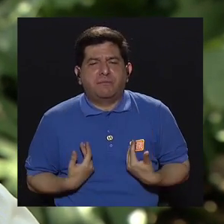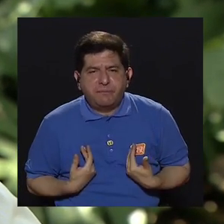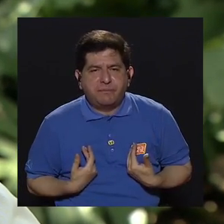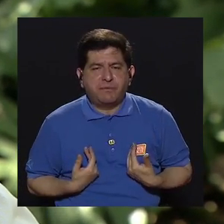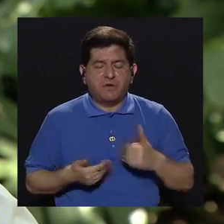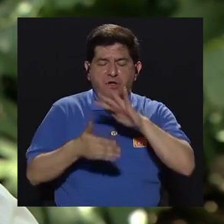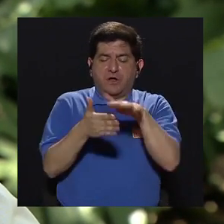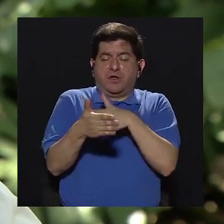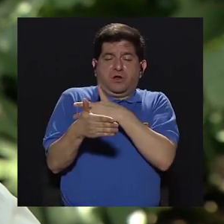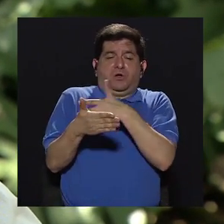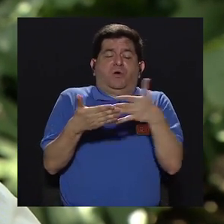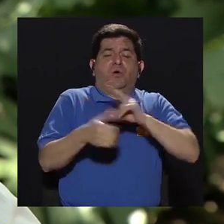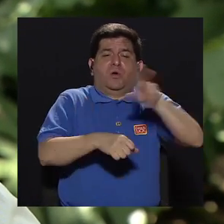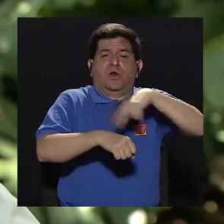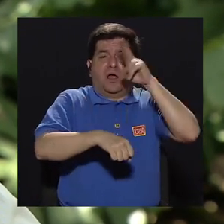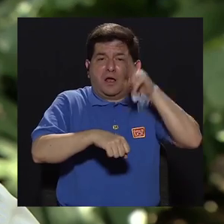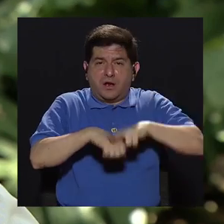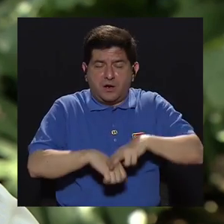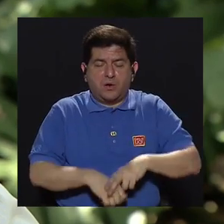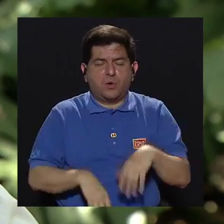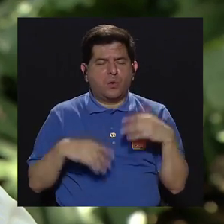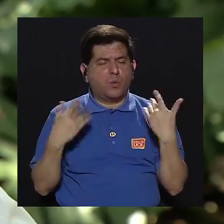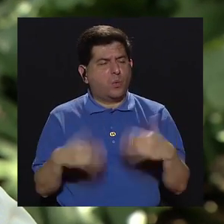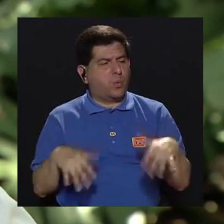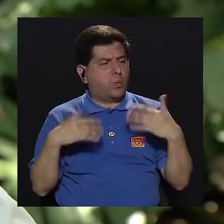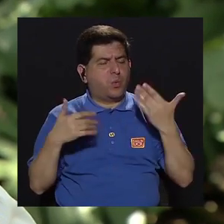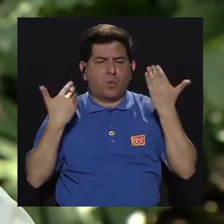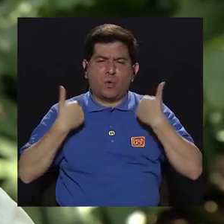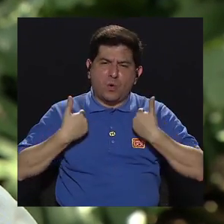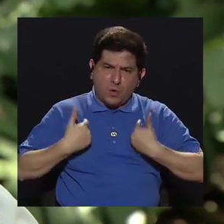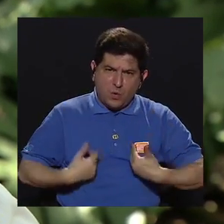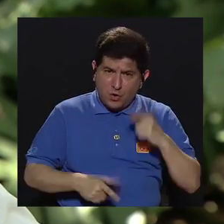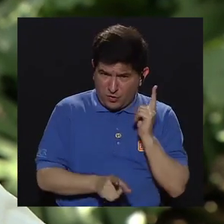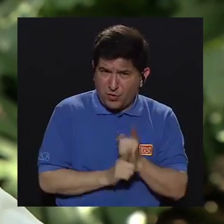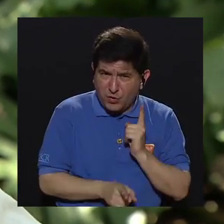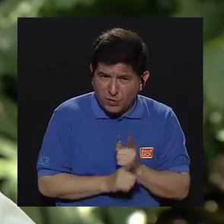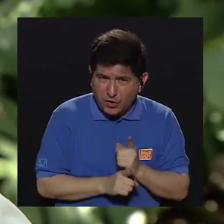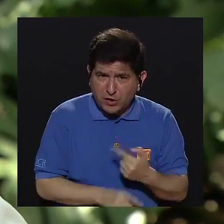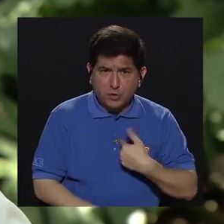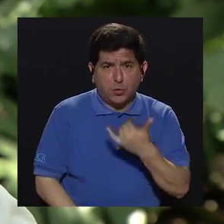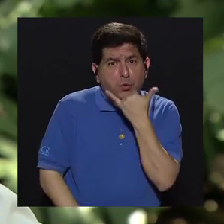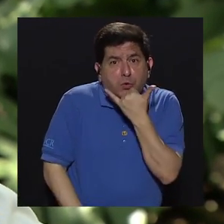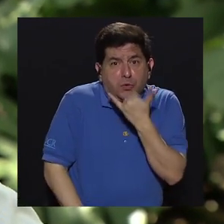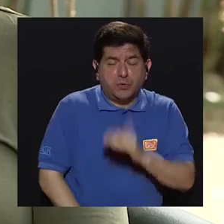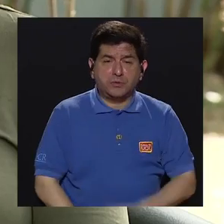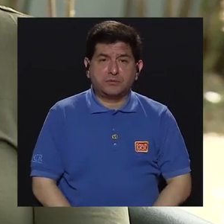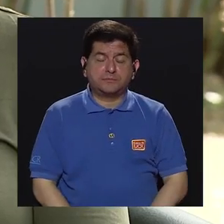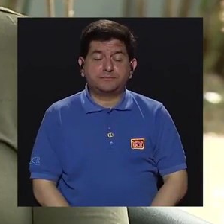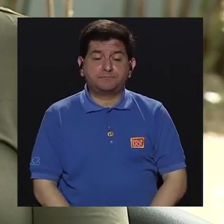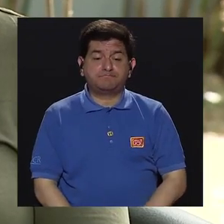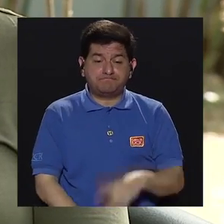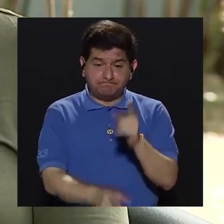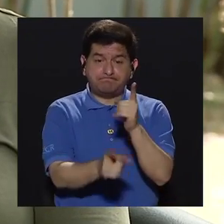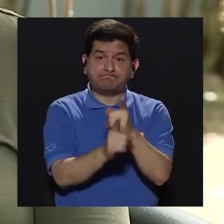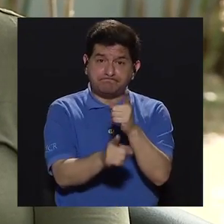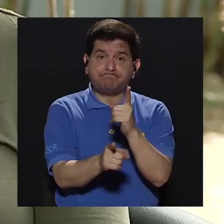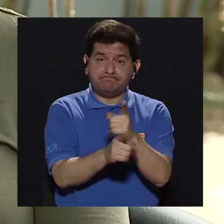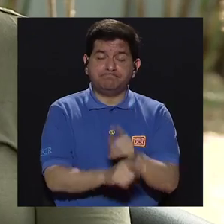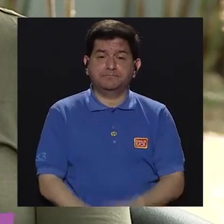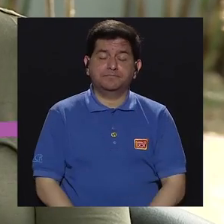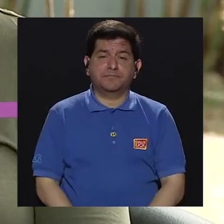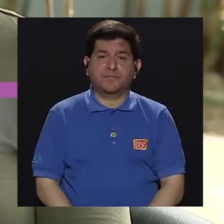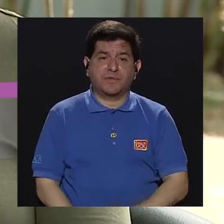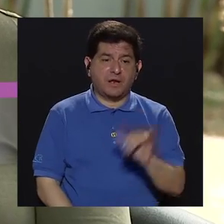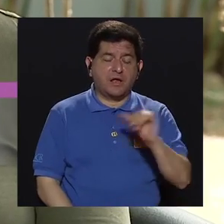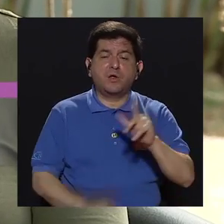que sus jornadas normalmente son bastante extenuantes. ¿Es así o me equivoco? Sí, efectivamente, como